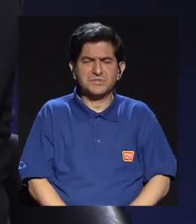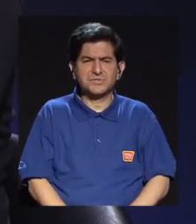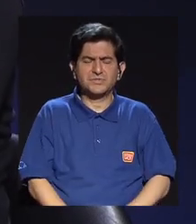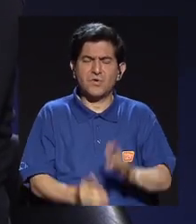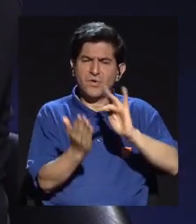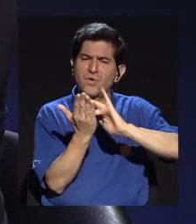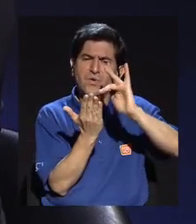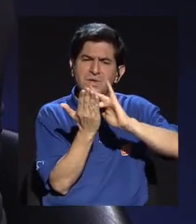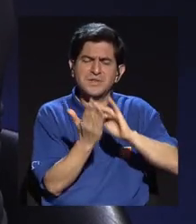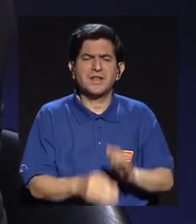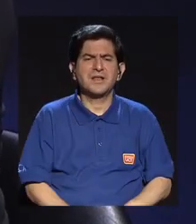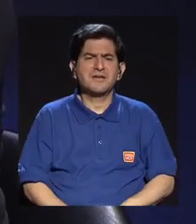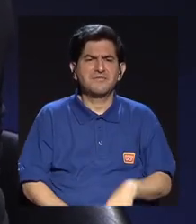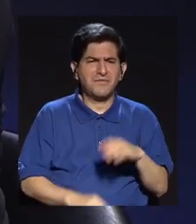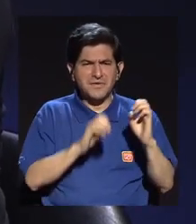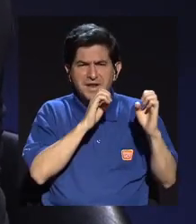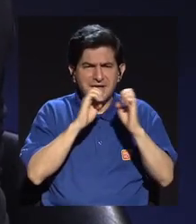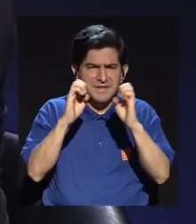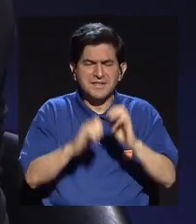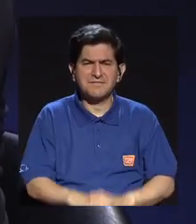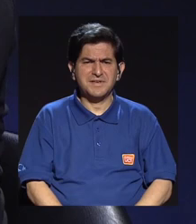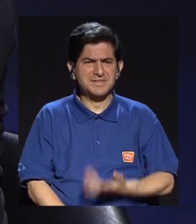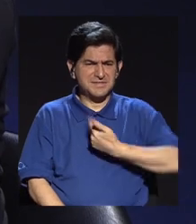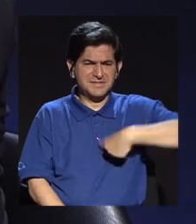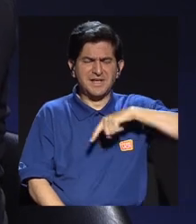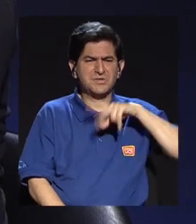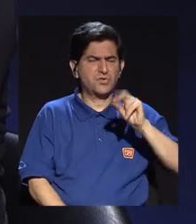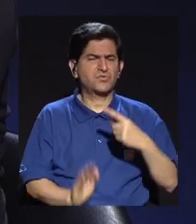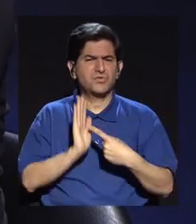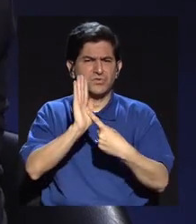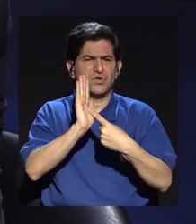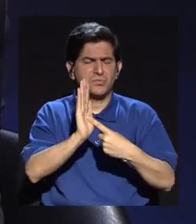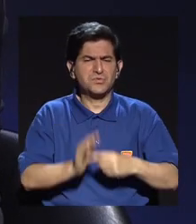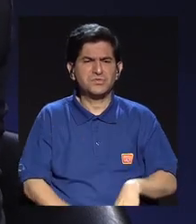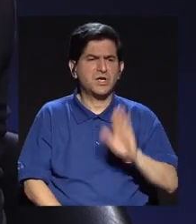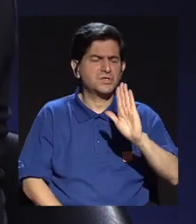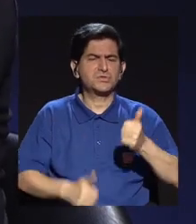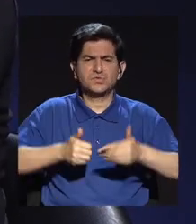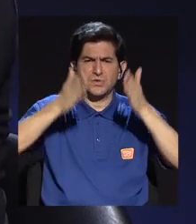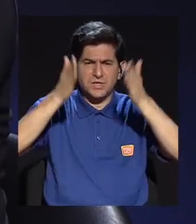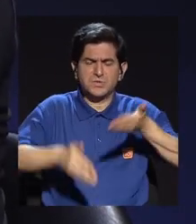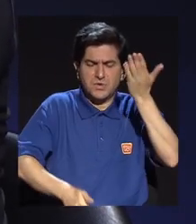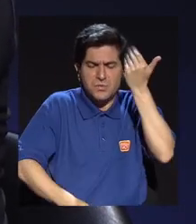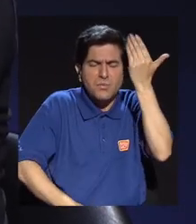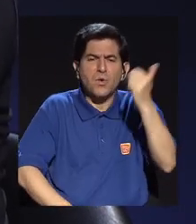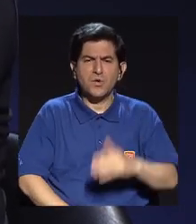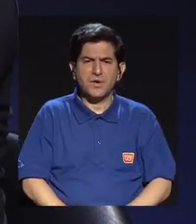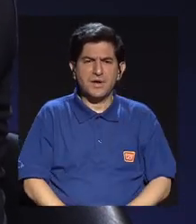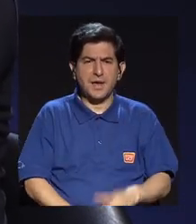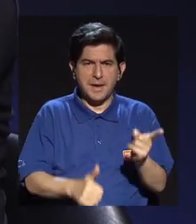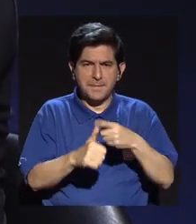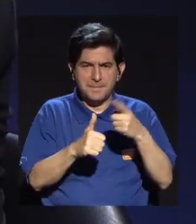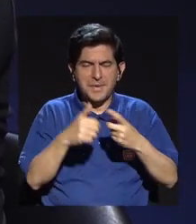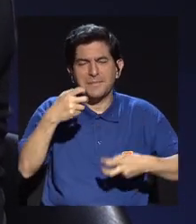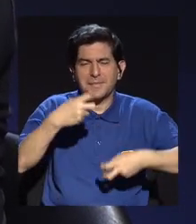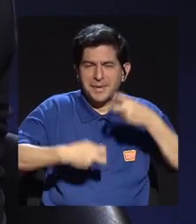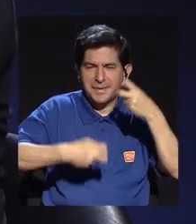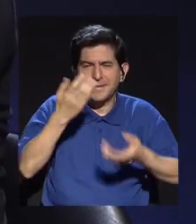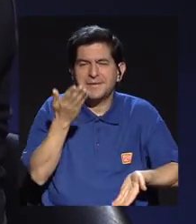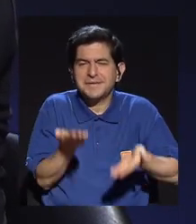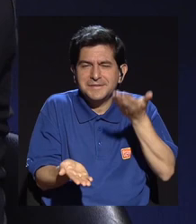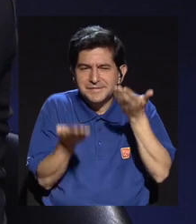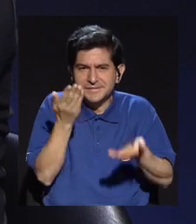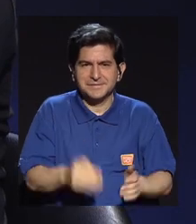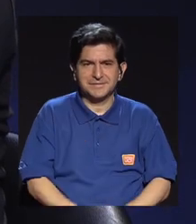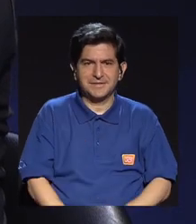entrevista y a cuestionar de que por qué no queríamos dar a conocer su posible candidatura. Ahí empezó el primer roce, tal vez que eventualmente cuando